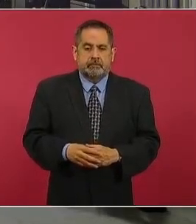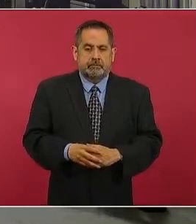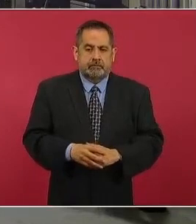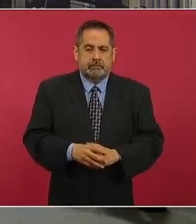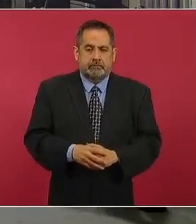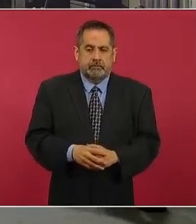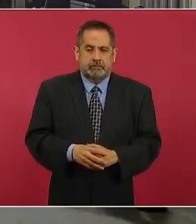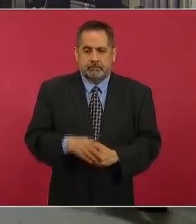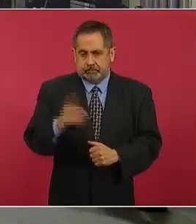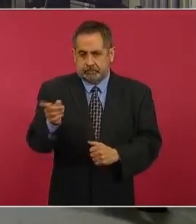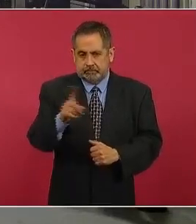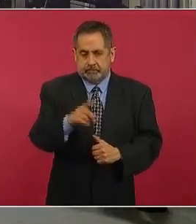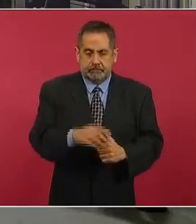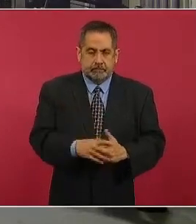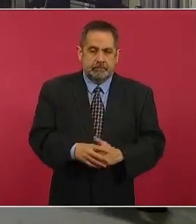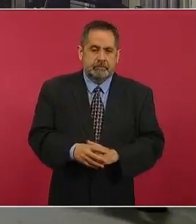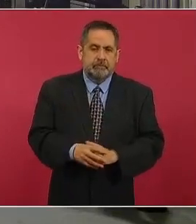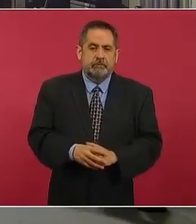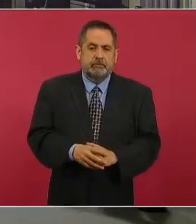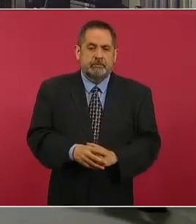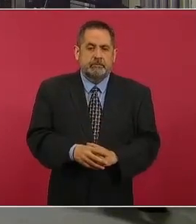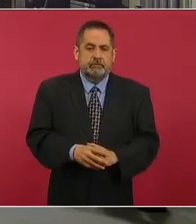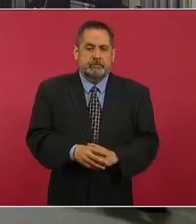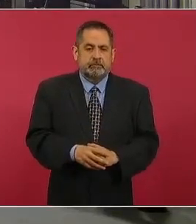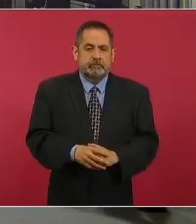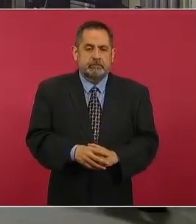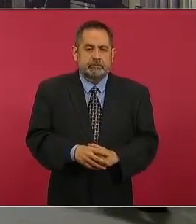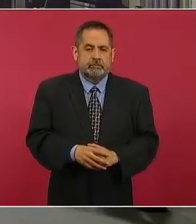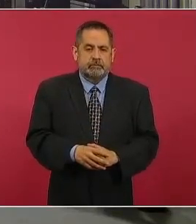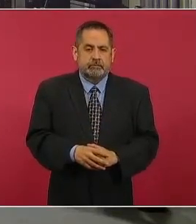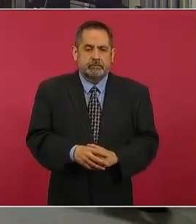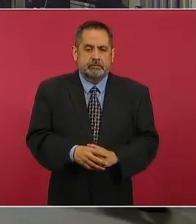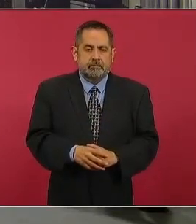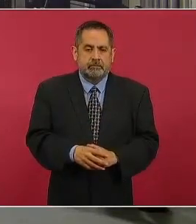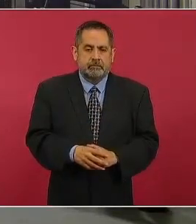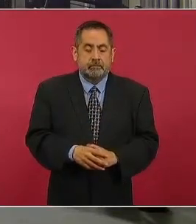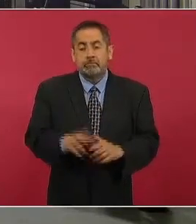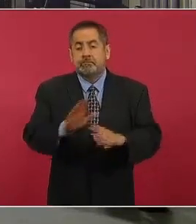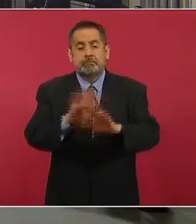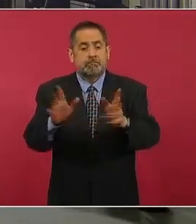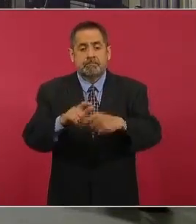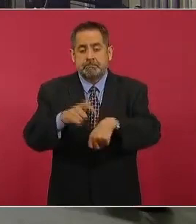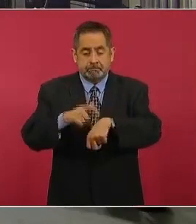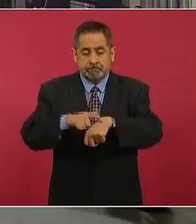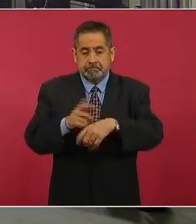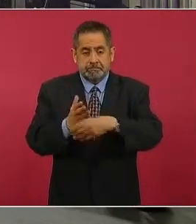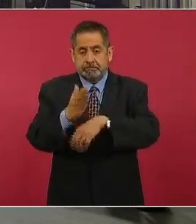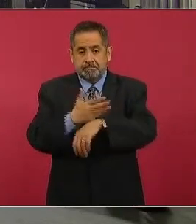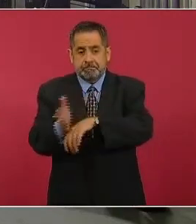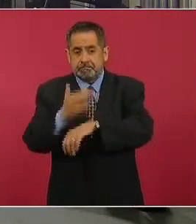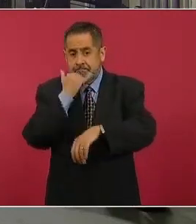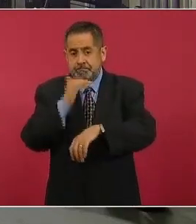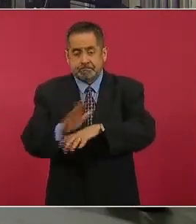y luego tú y luego tú ah no pues ya nos pasamos